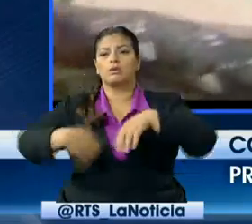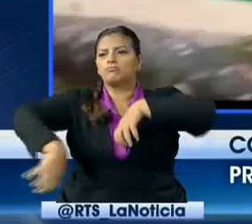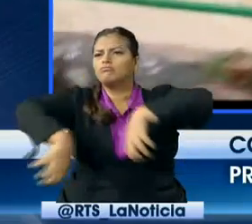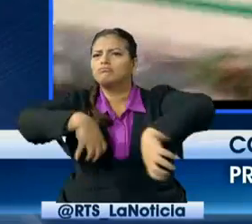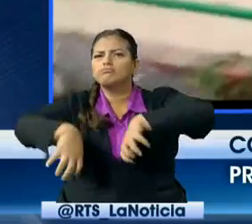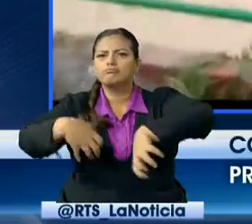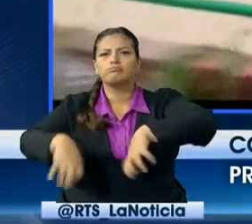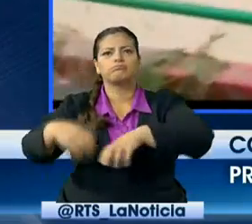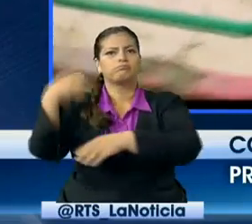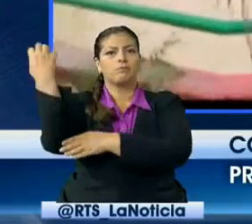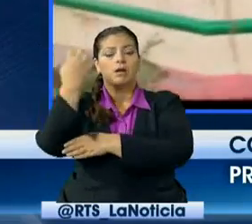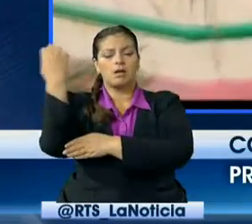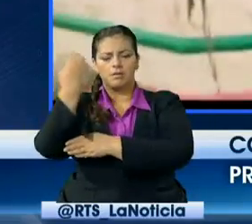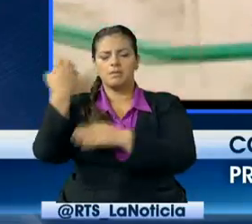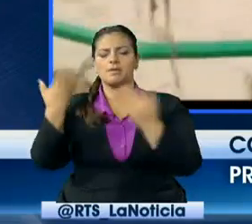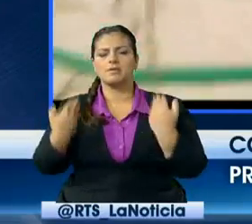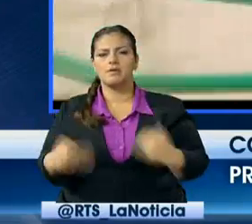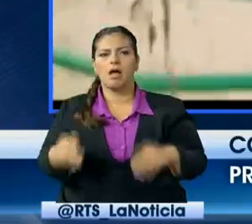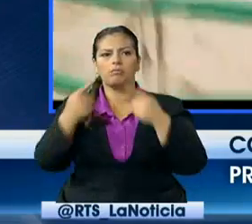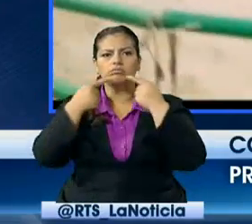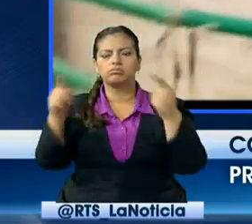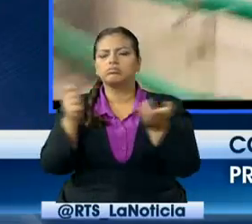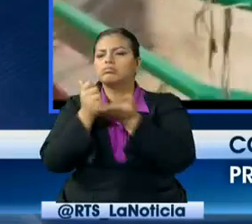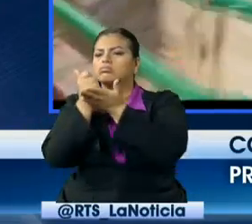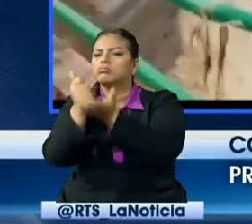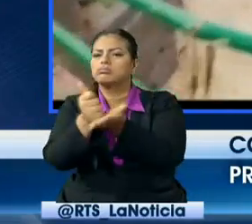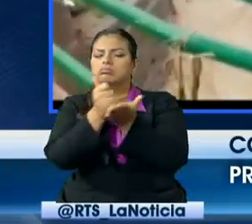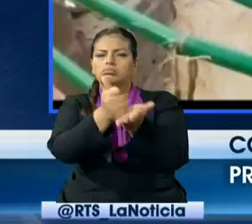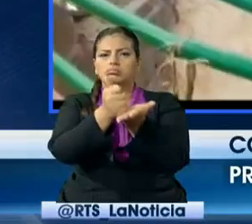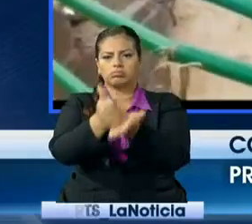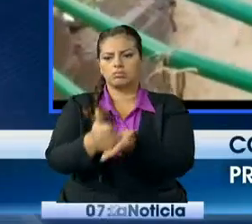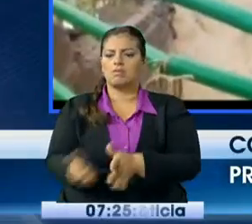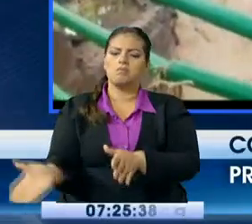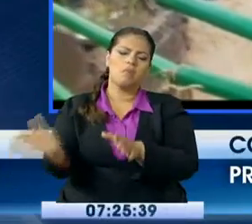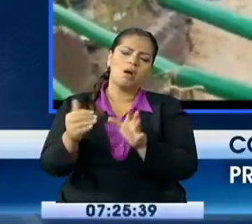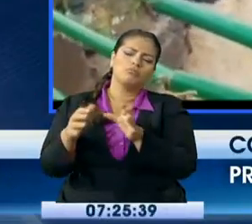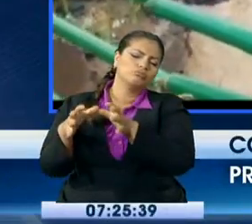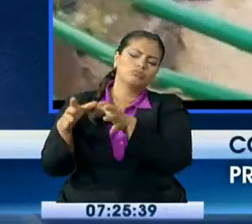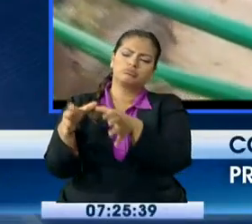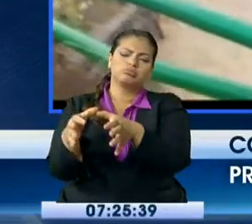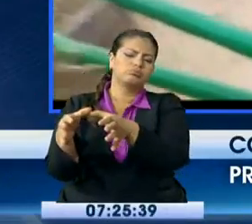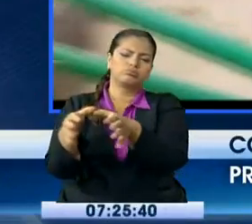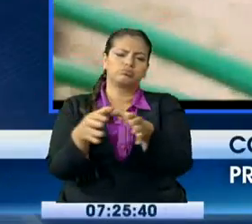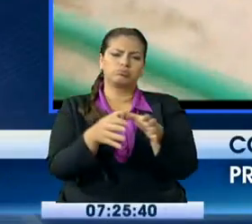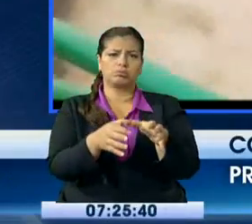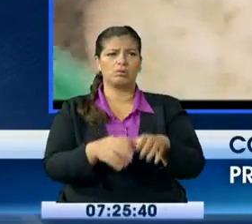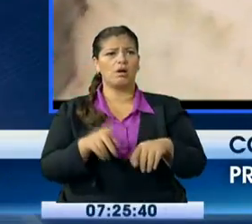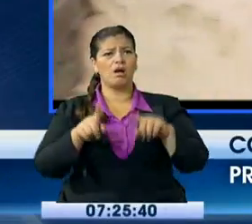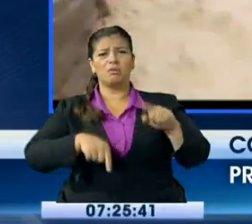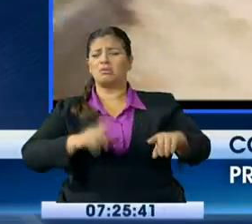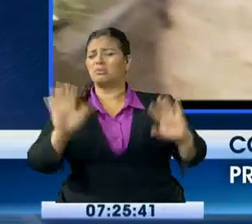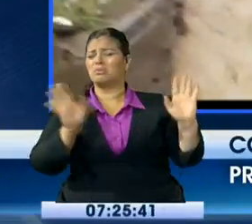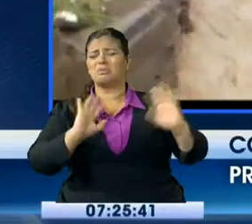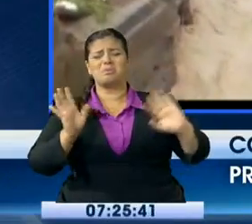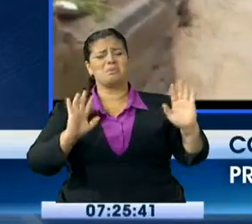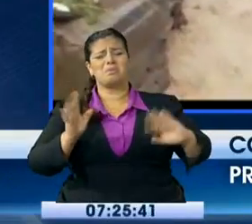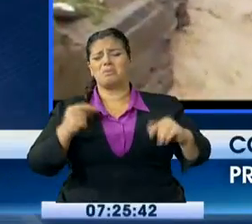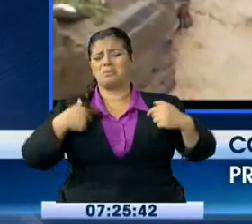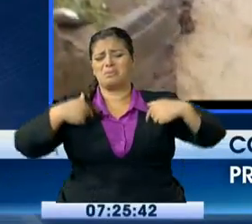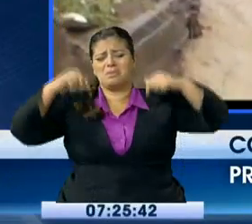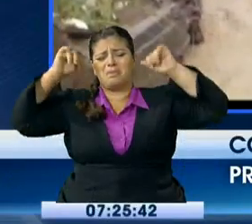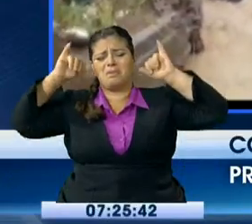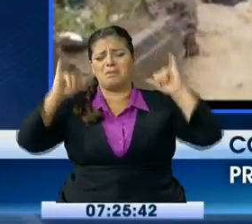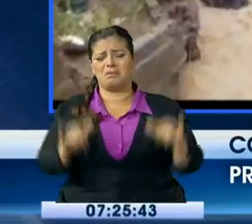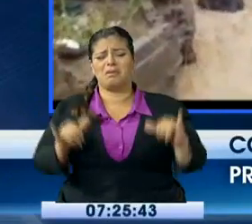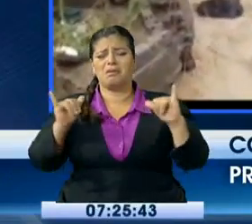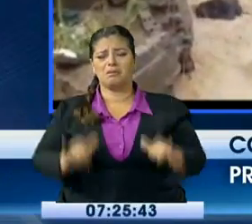han sido evacuadas en ese albergue. Pero también hay personas que se han resistido a patonadas del centro poblado y